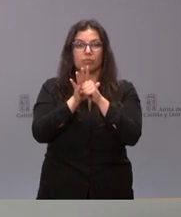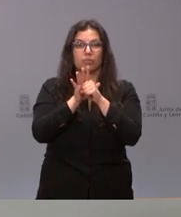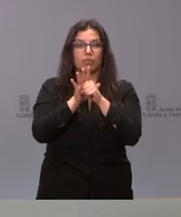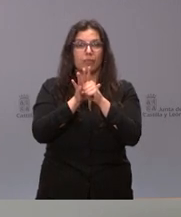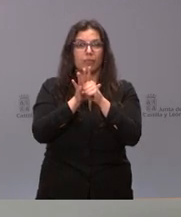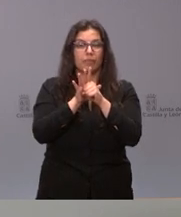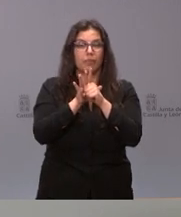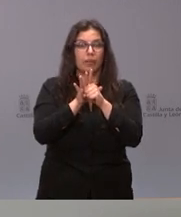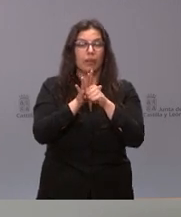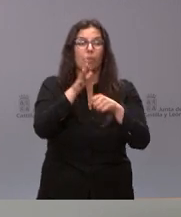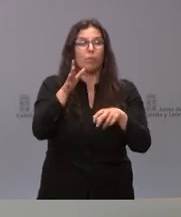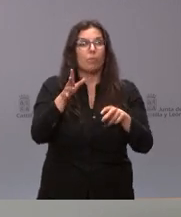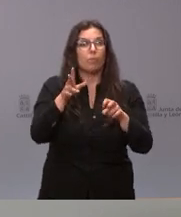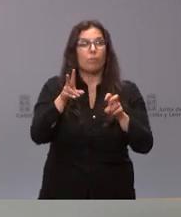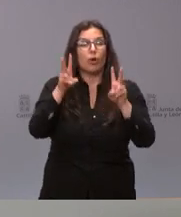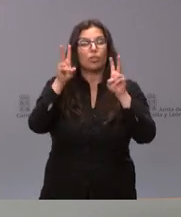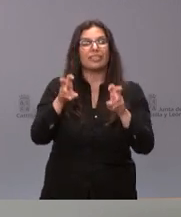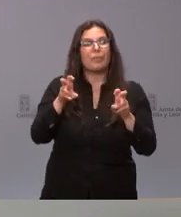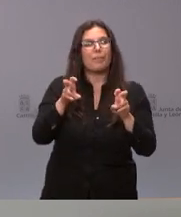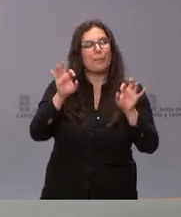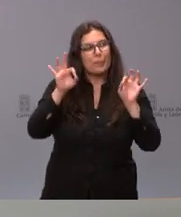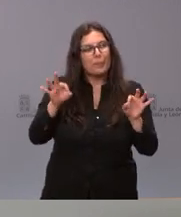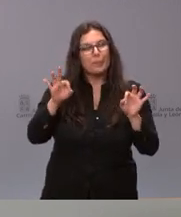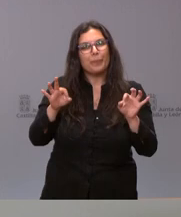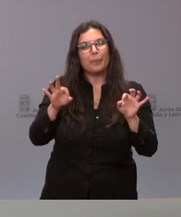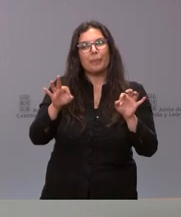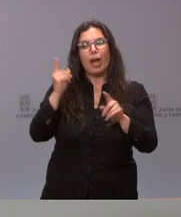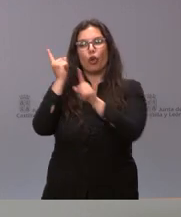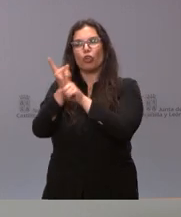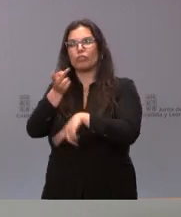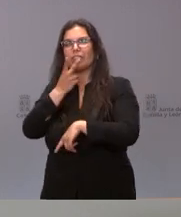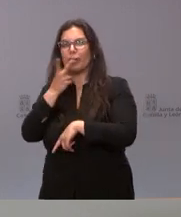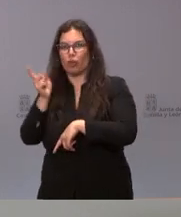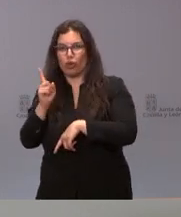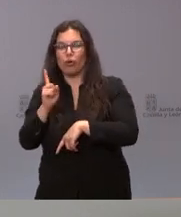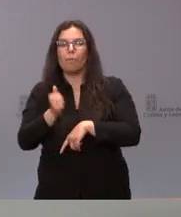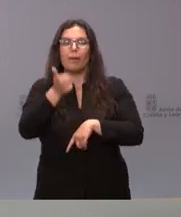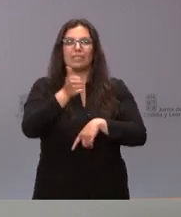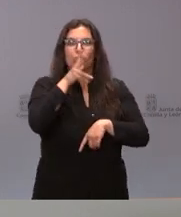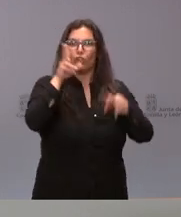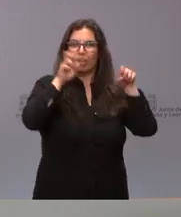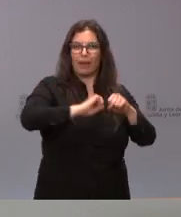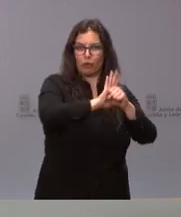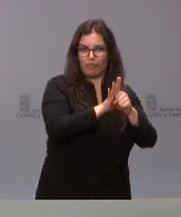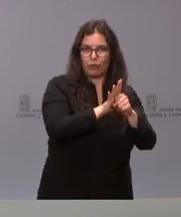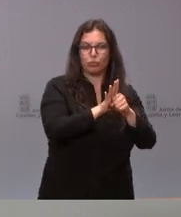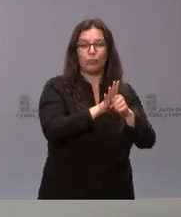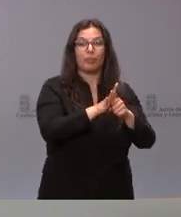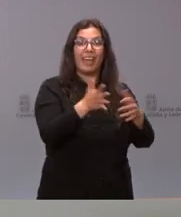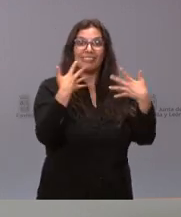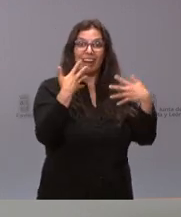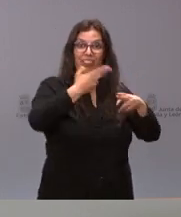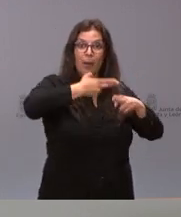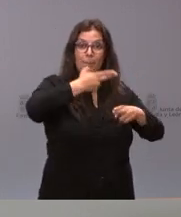hecho de la ley antitabaco, se limitó el poder fumar